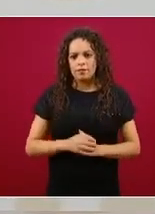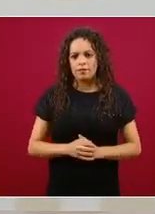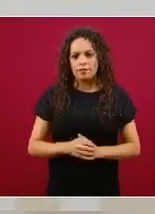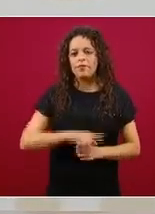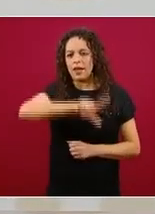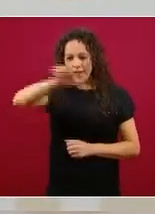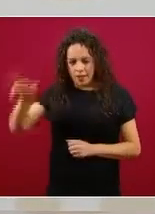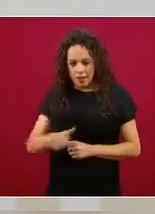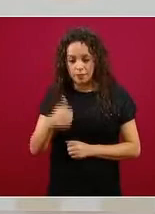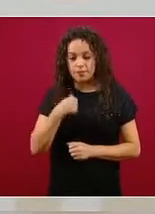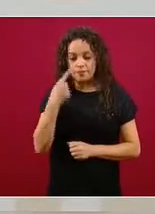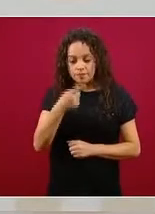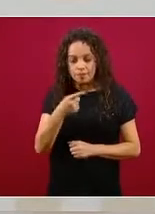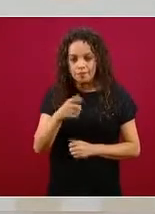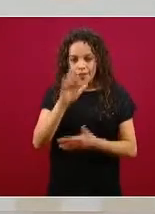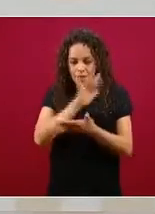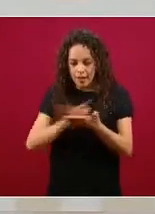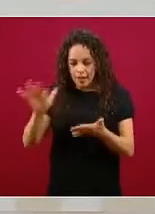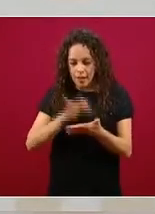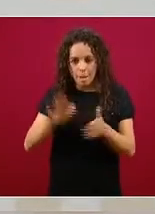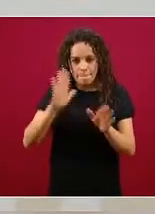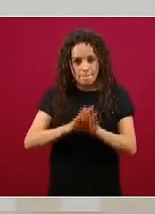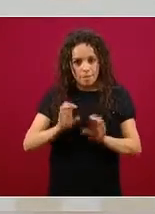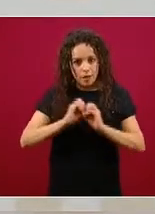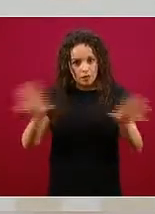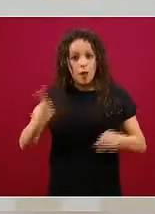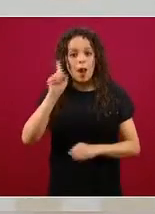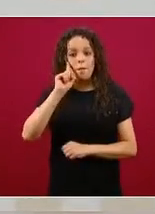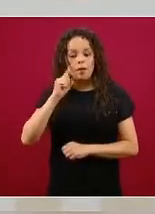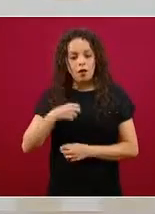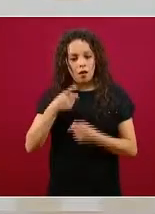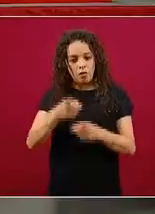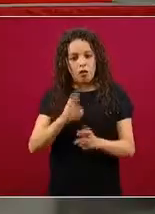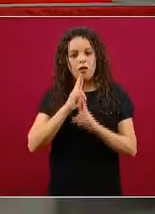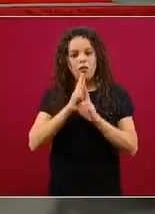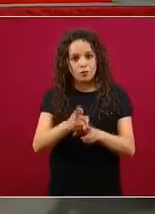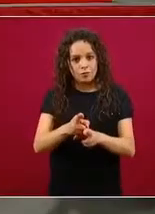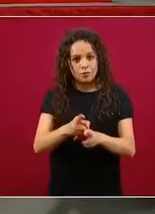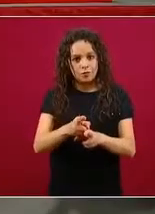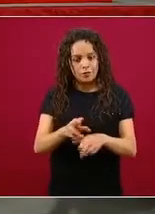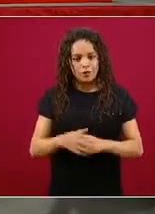y le contesto con certeza mañana gracias